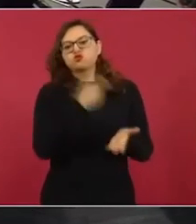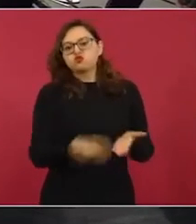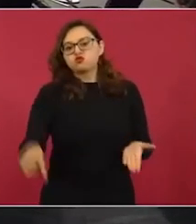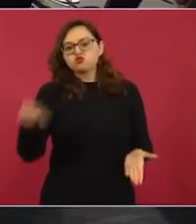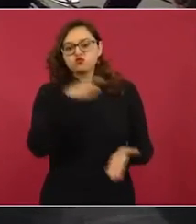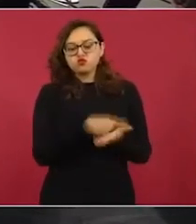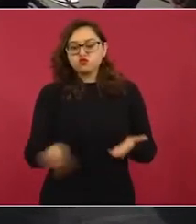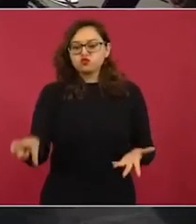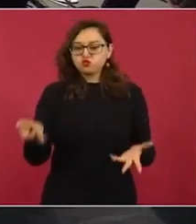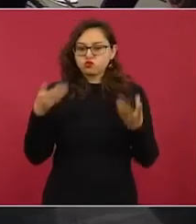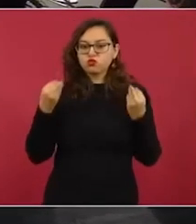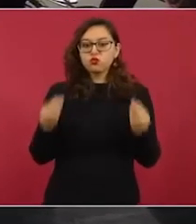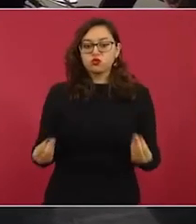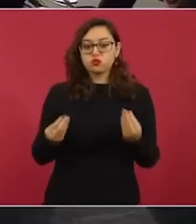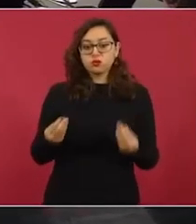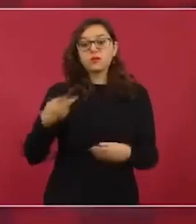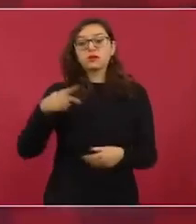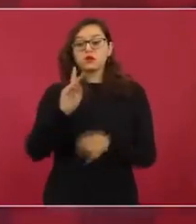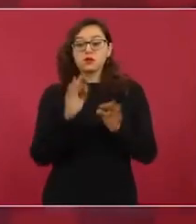si se integrara América.